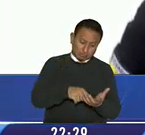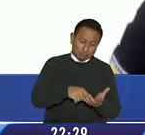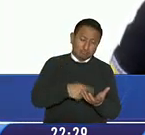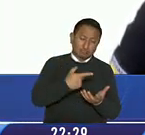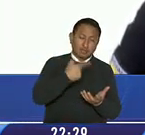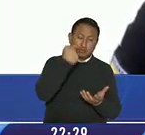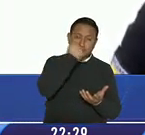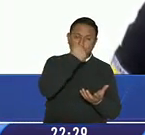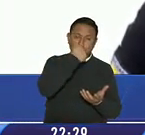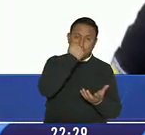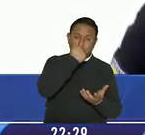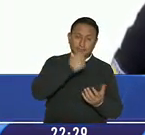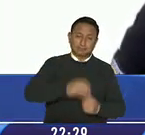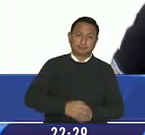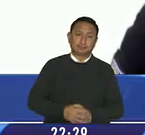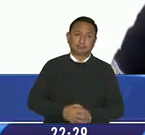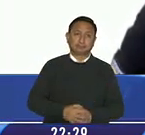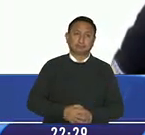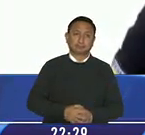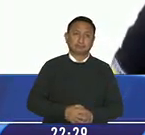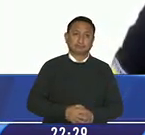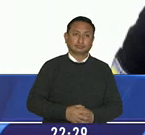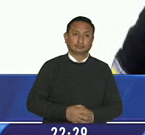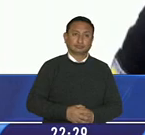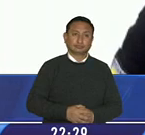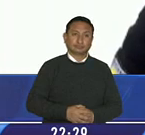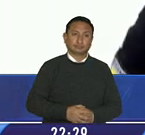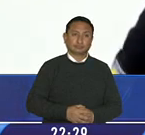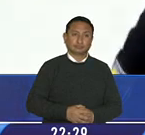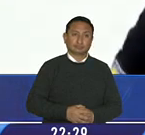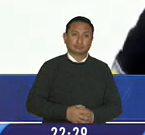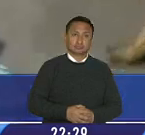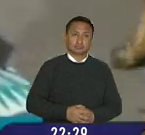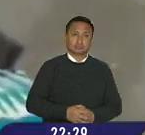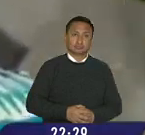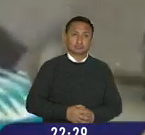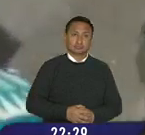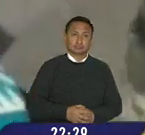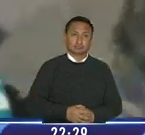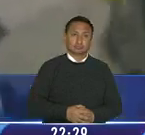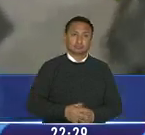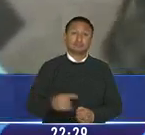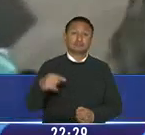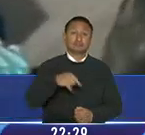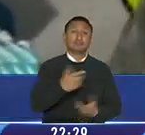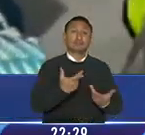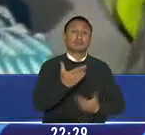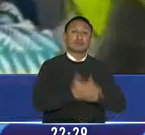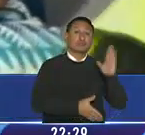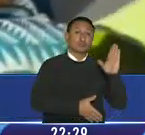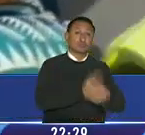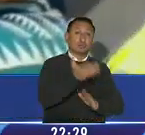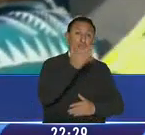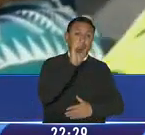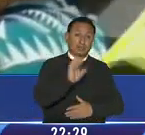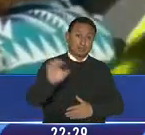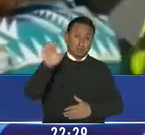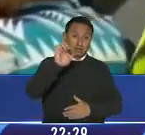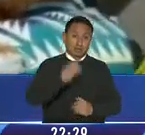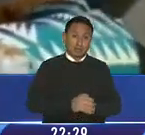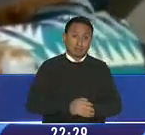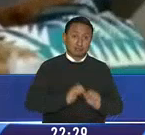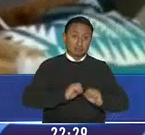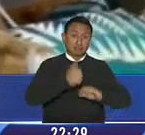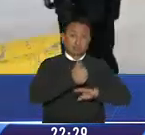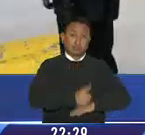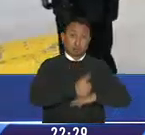preliminares dándonos positivo para clorhidrato de cocaína la droga tenía como objetivo el continente europeo es así como las